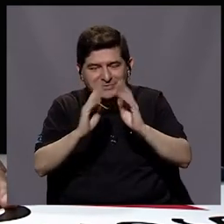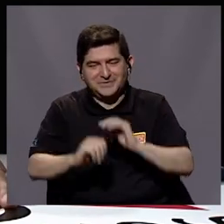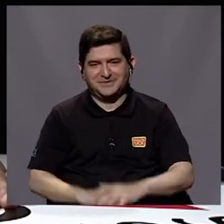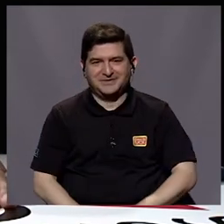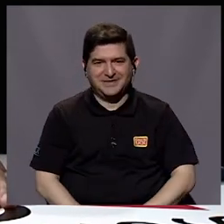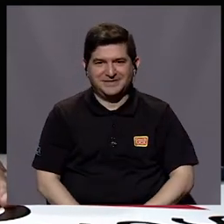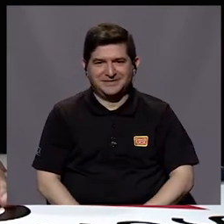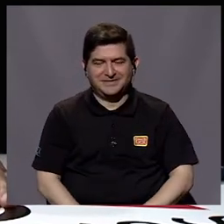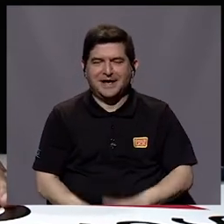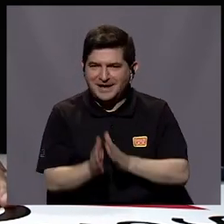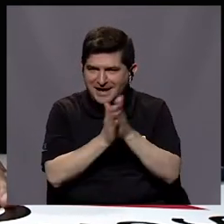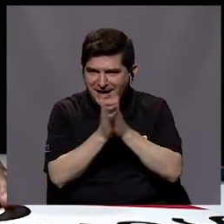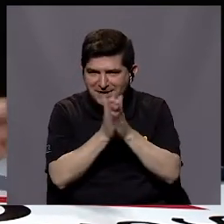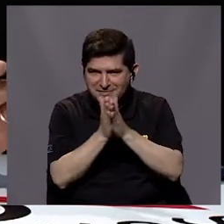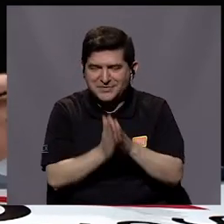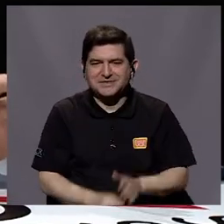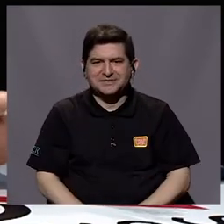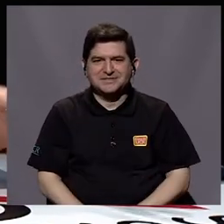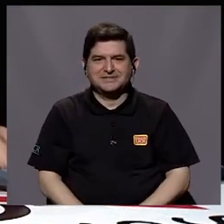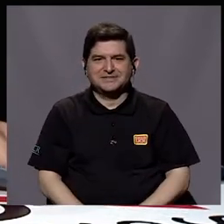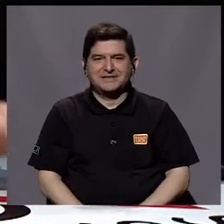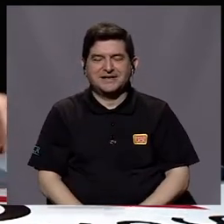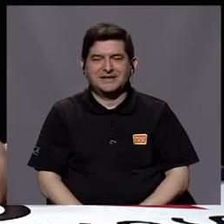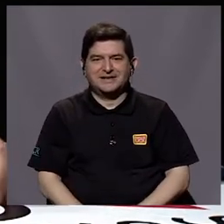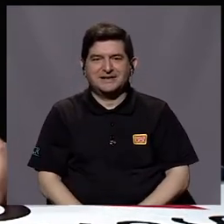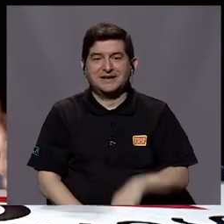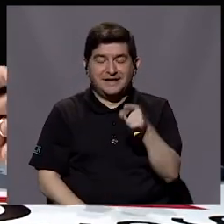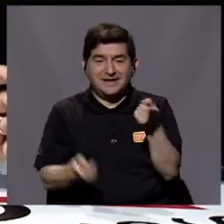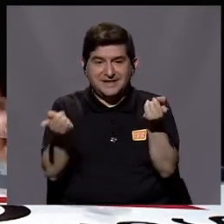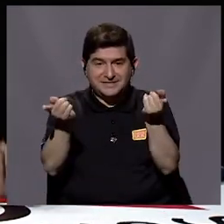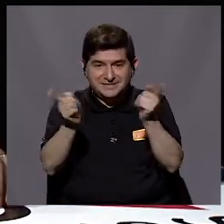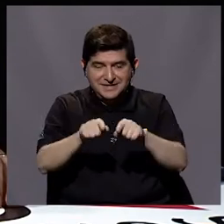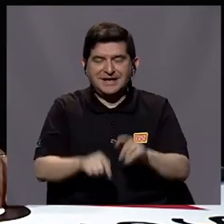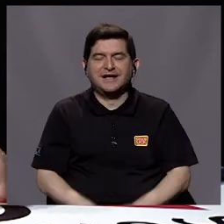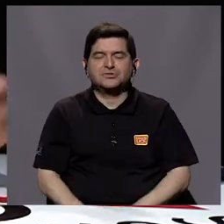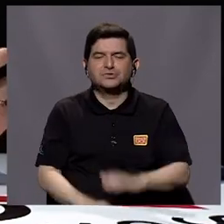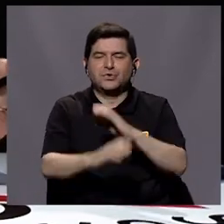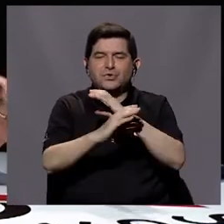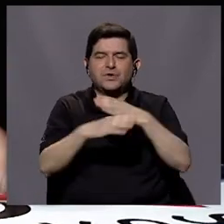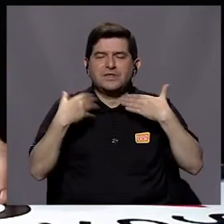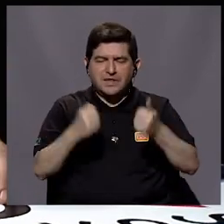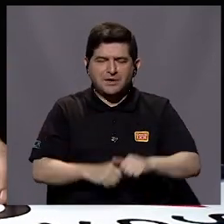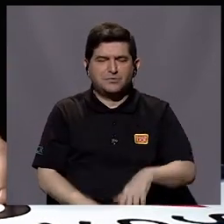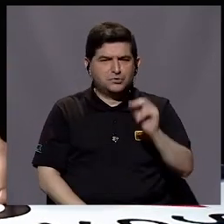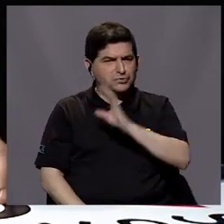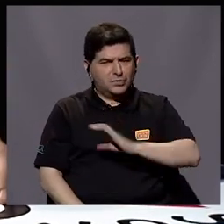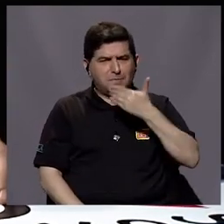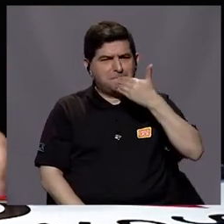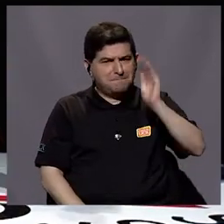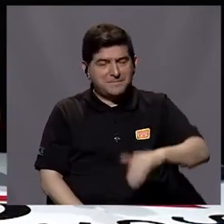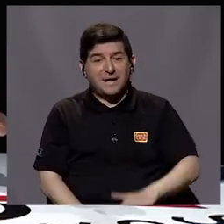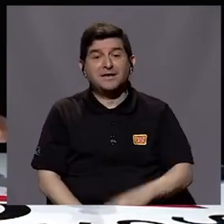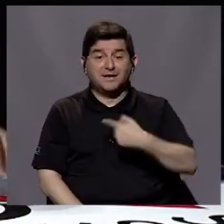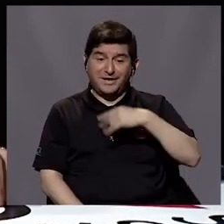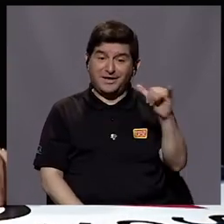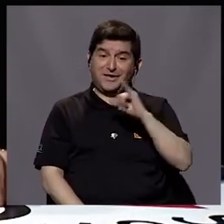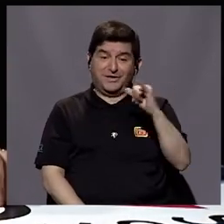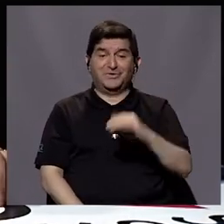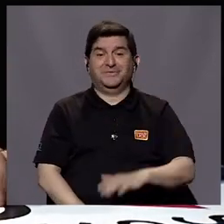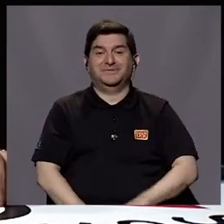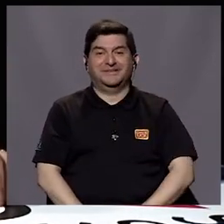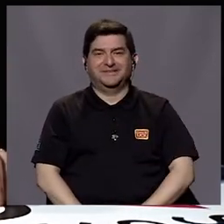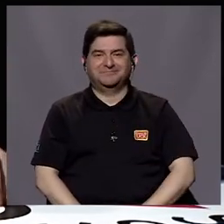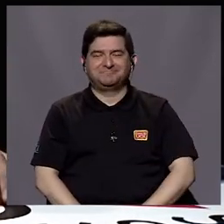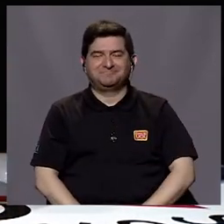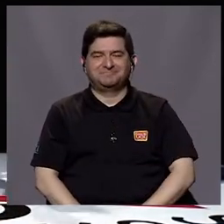más con Doña Carolina. Así que aprovechemos el mensajito de este bloque que es cuidemos nuestra salud, no nos portemos mal. Y bueno, la tarea va para mí también.